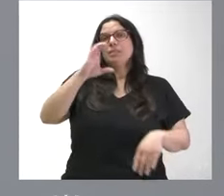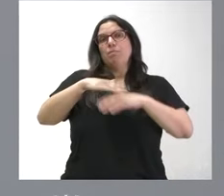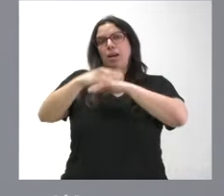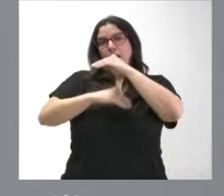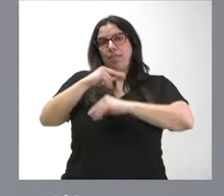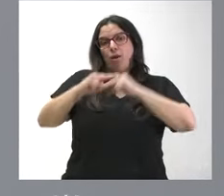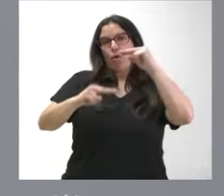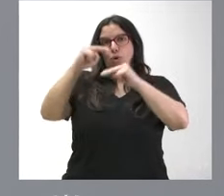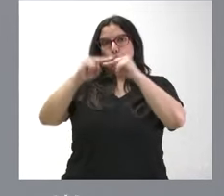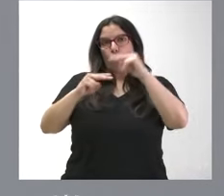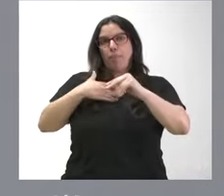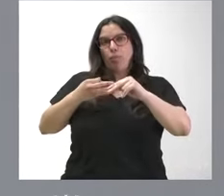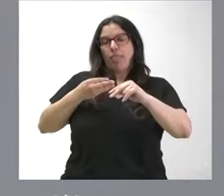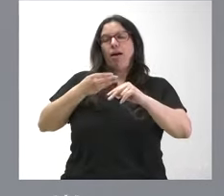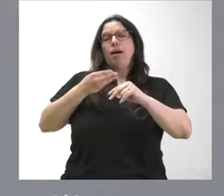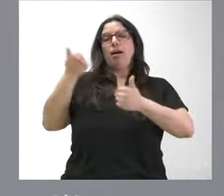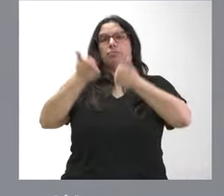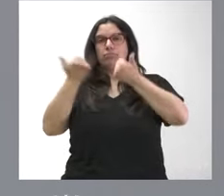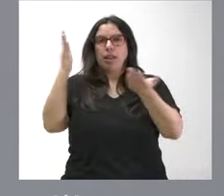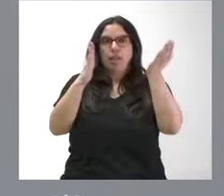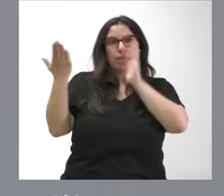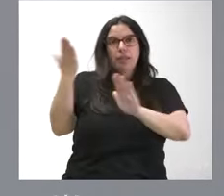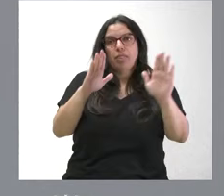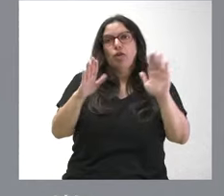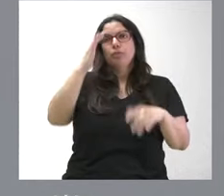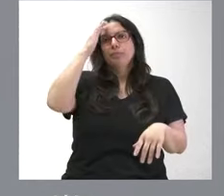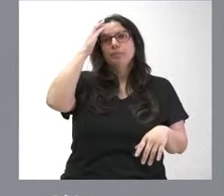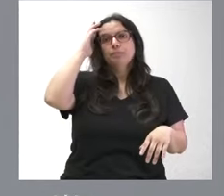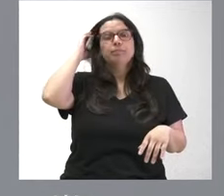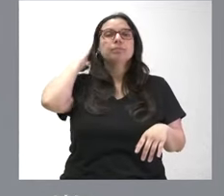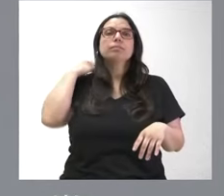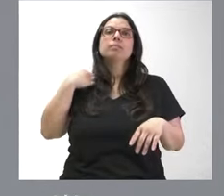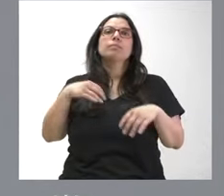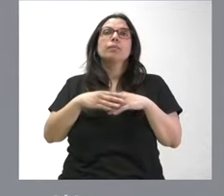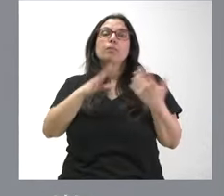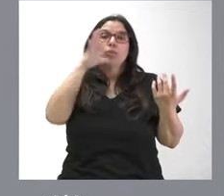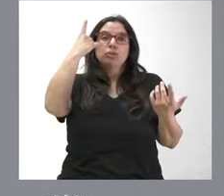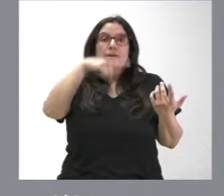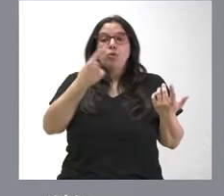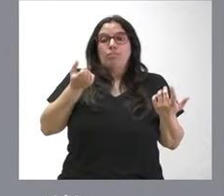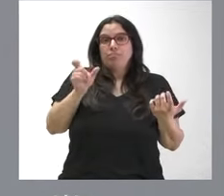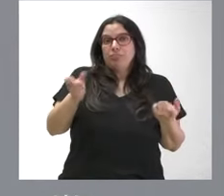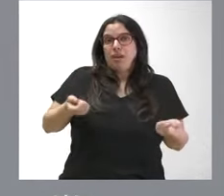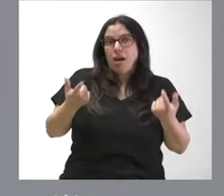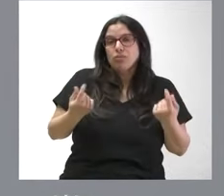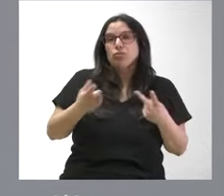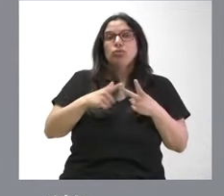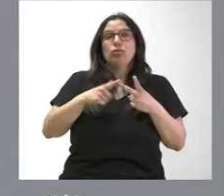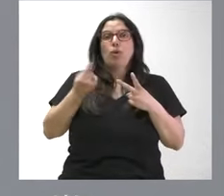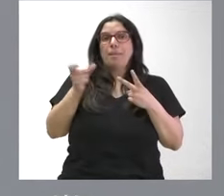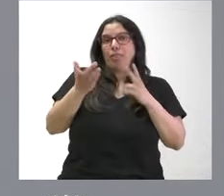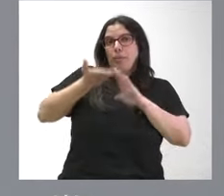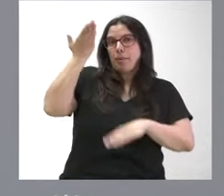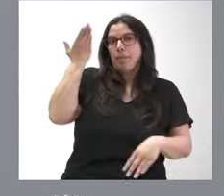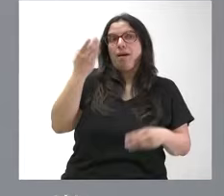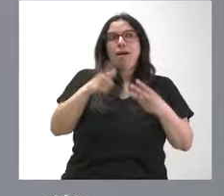cabo esta inversión y esta nueva licitación, toda vez que está visto que el aumento de los costes, el crecimiento de la inflación y de